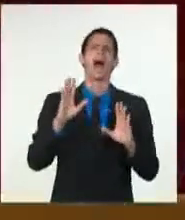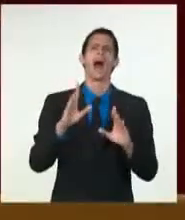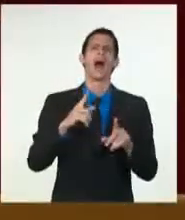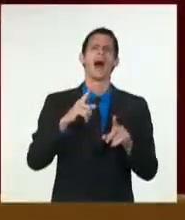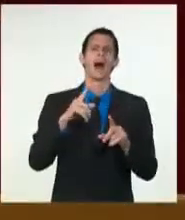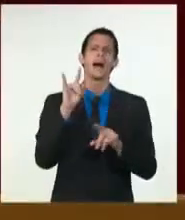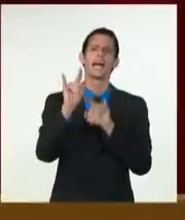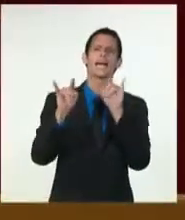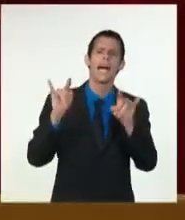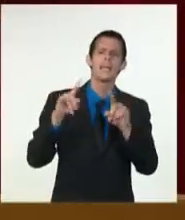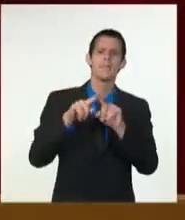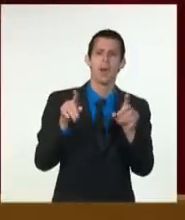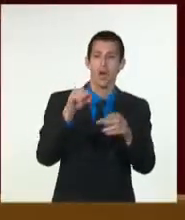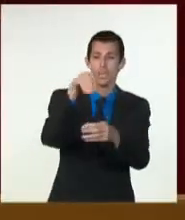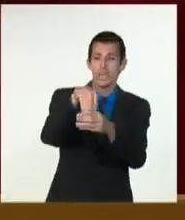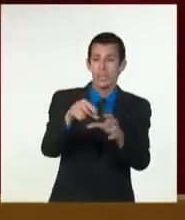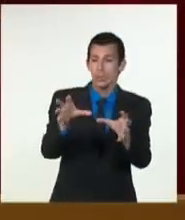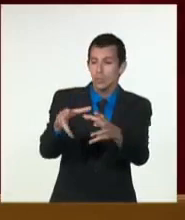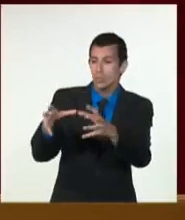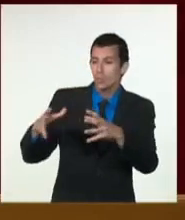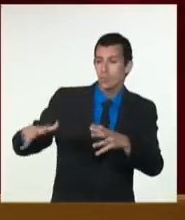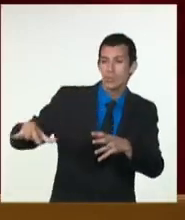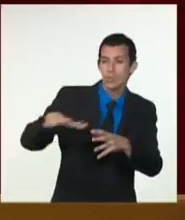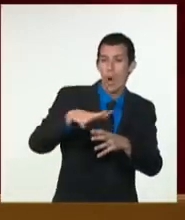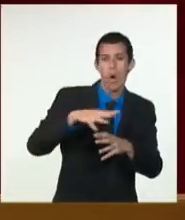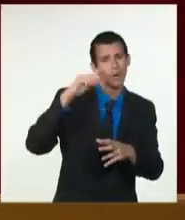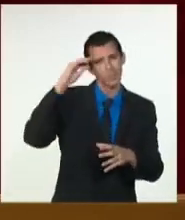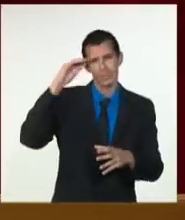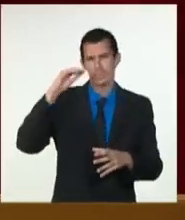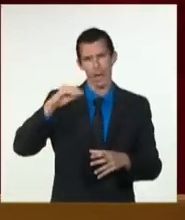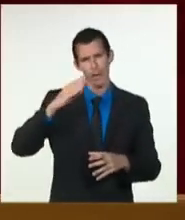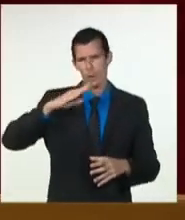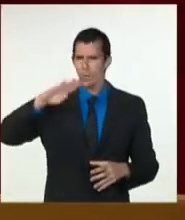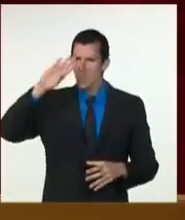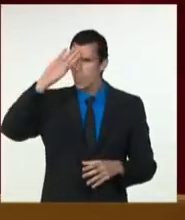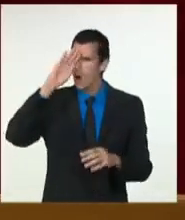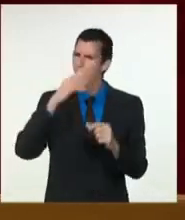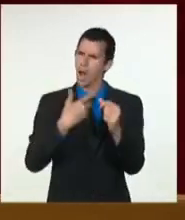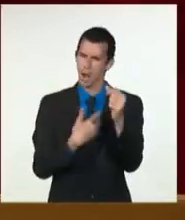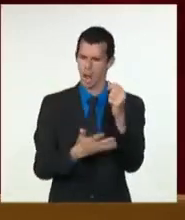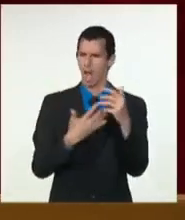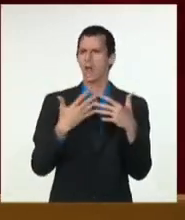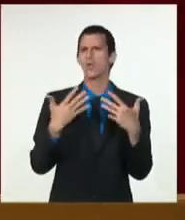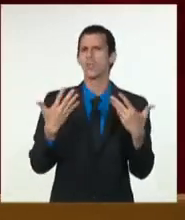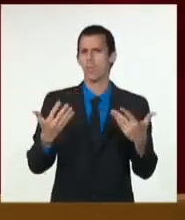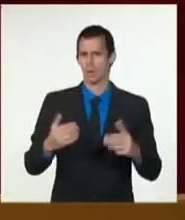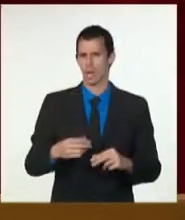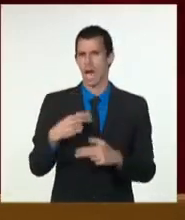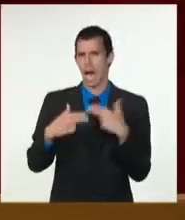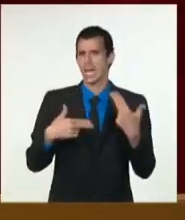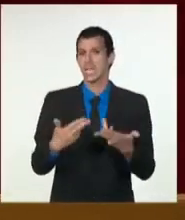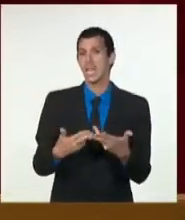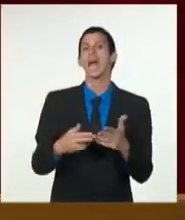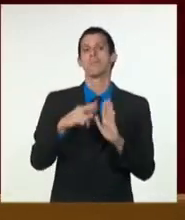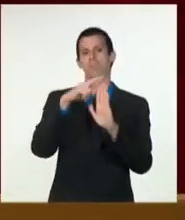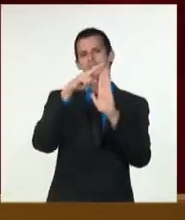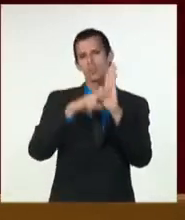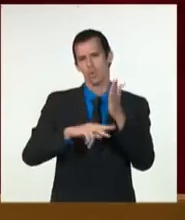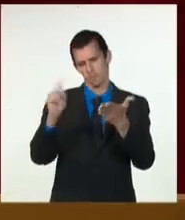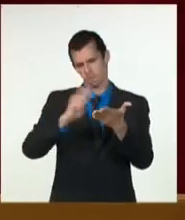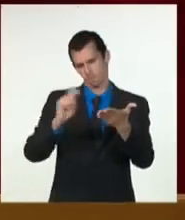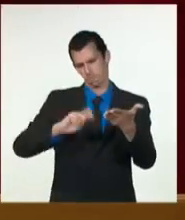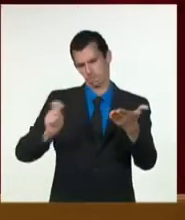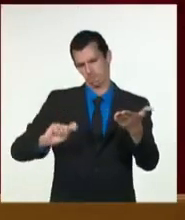representativas de la sociedad civil de los Estados Unidos, han emitido unas 93 resoluciones contra la política de bloqueo